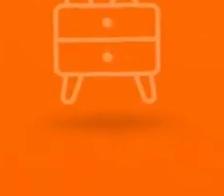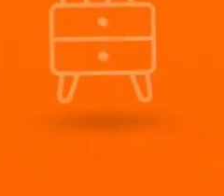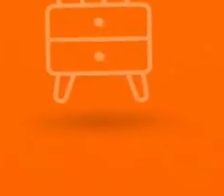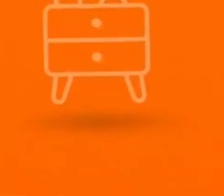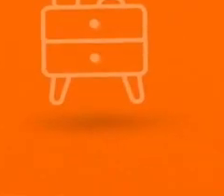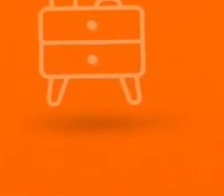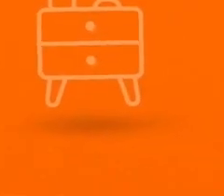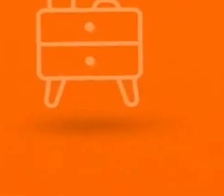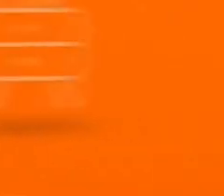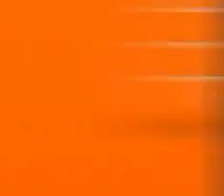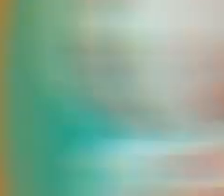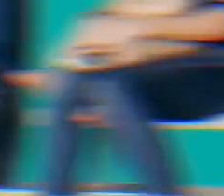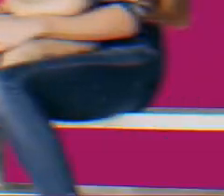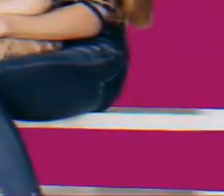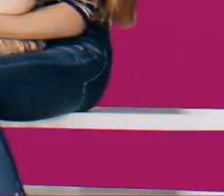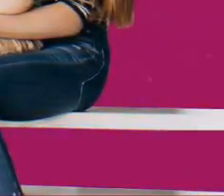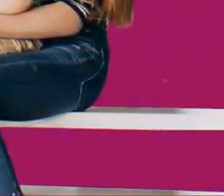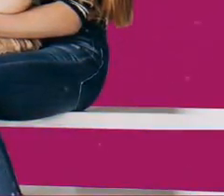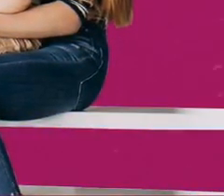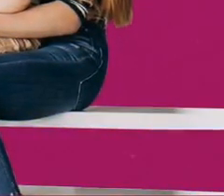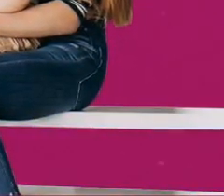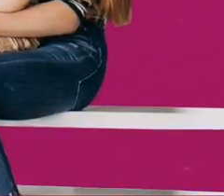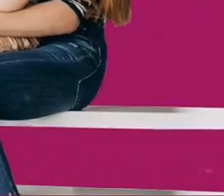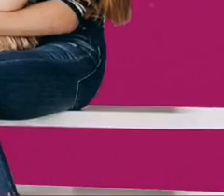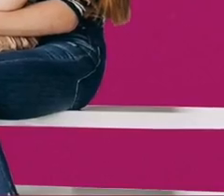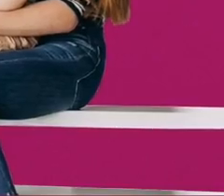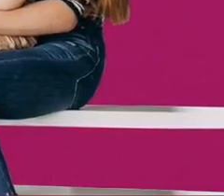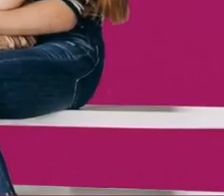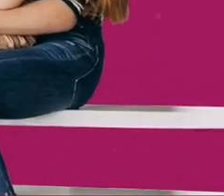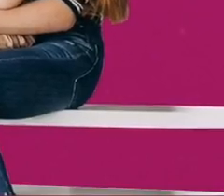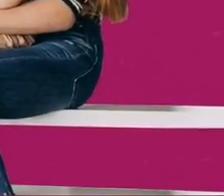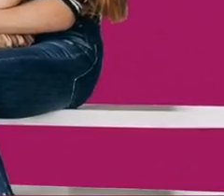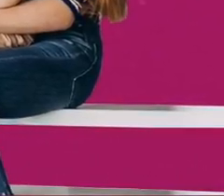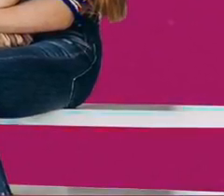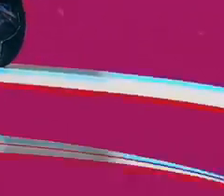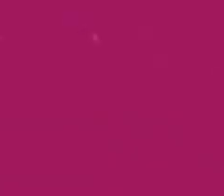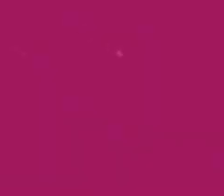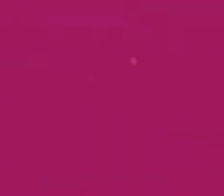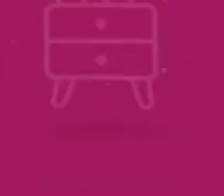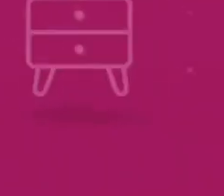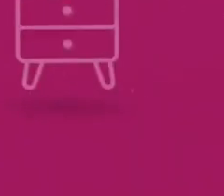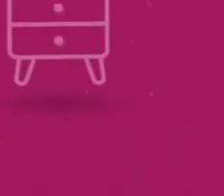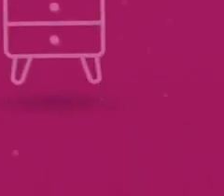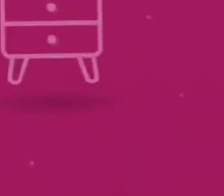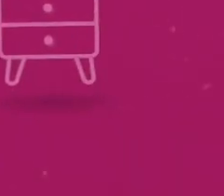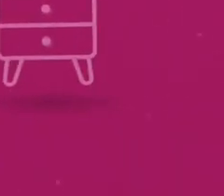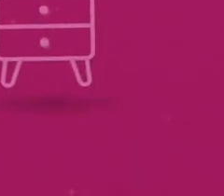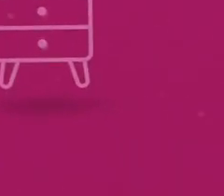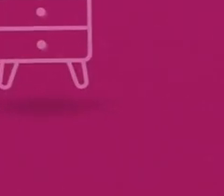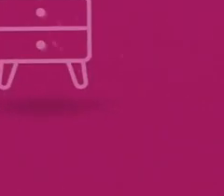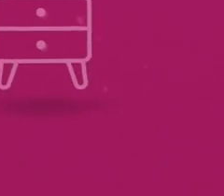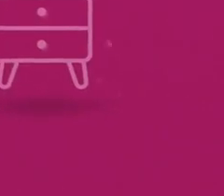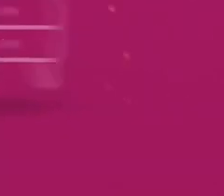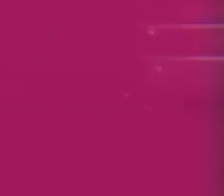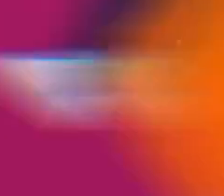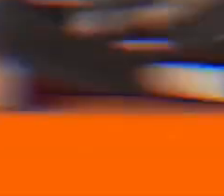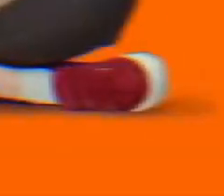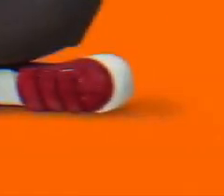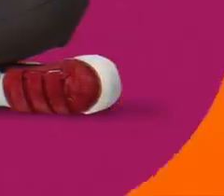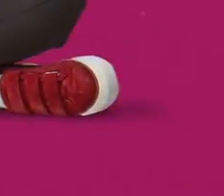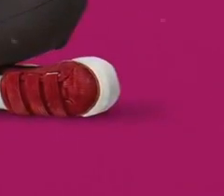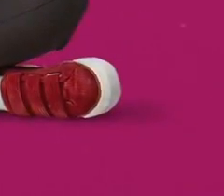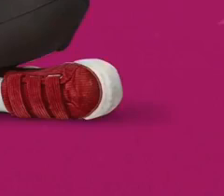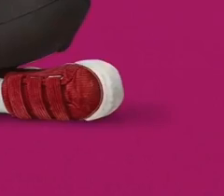sorprendió la cigüeña, de las familias que quieren seguir creciendo, de los que saben que es tiempo de independizarse,